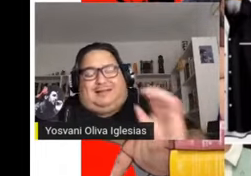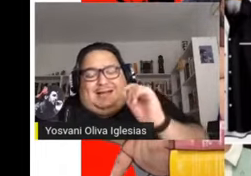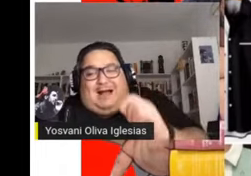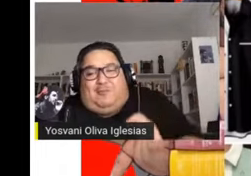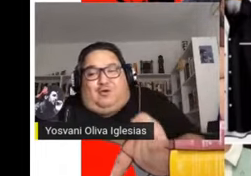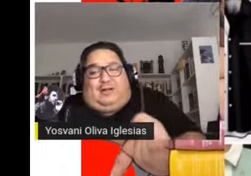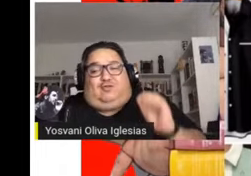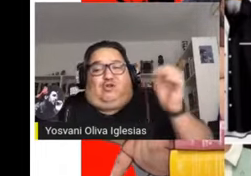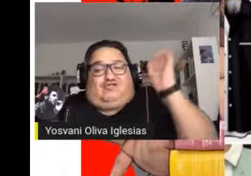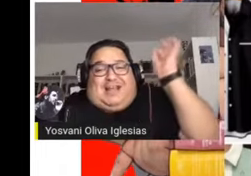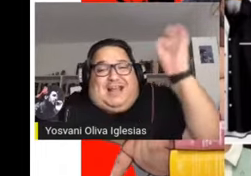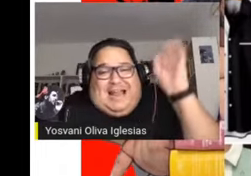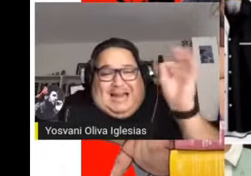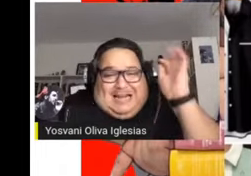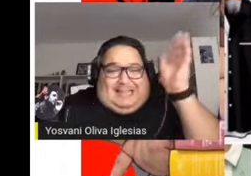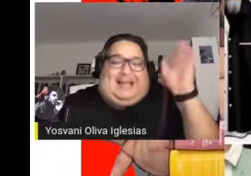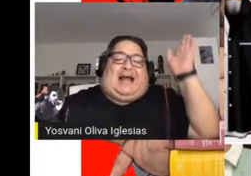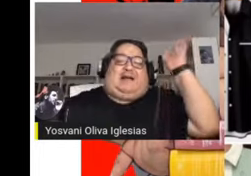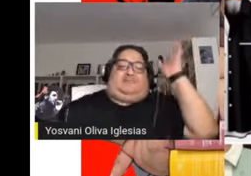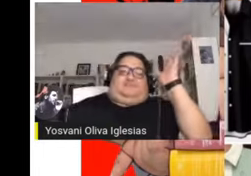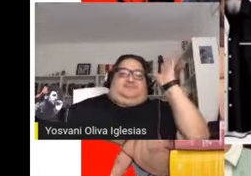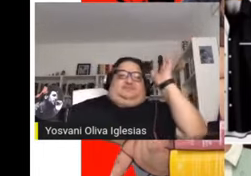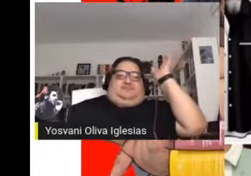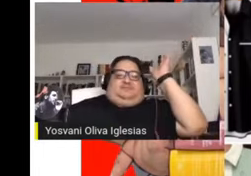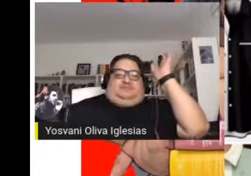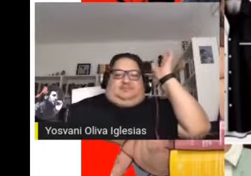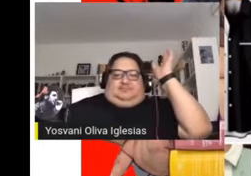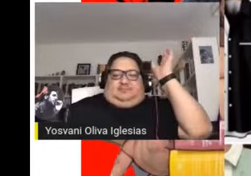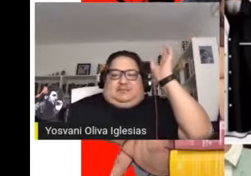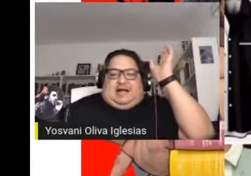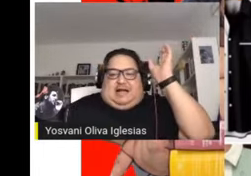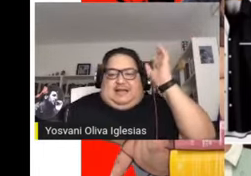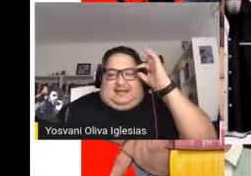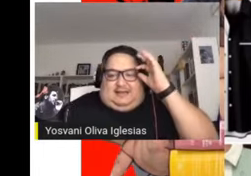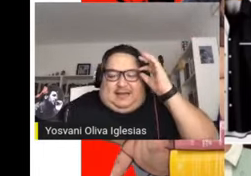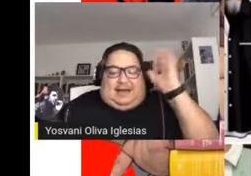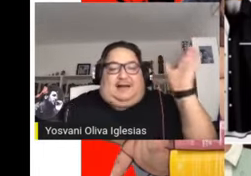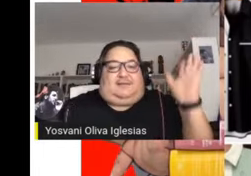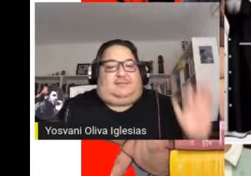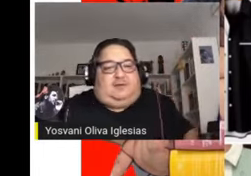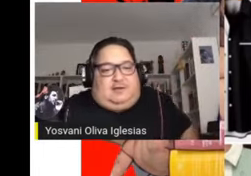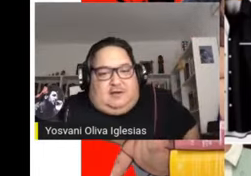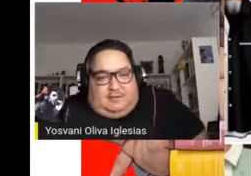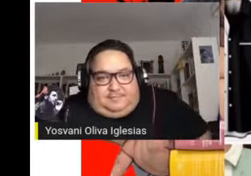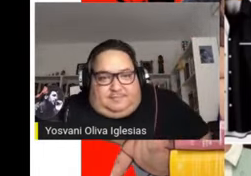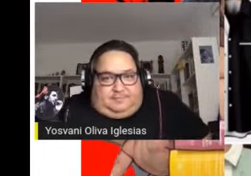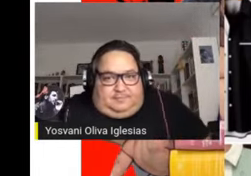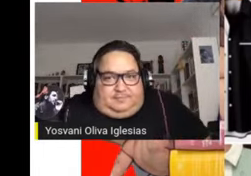discurso, mantengámonos entonces en la idea. Bueno, idea,